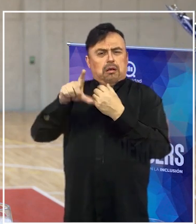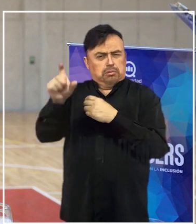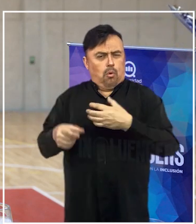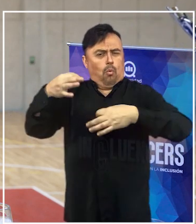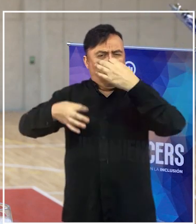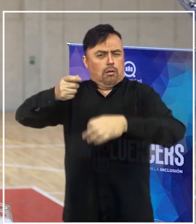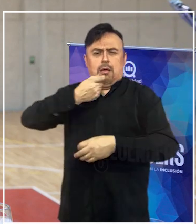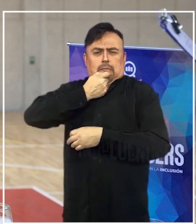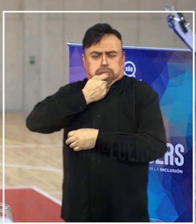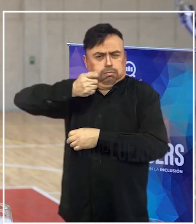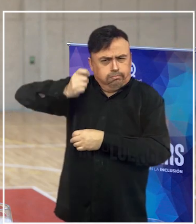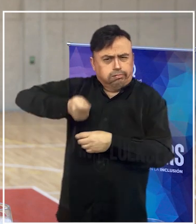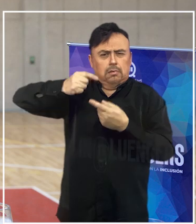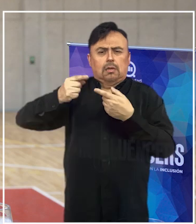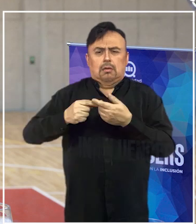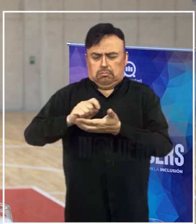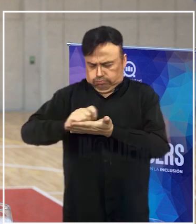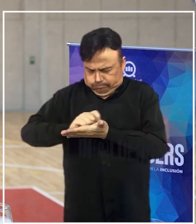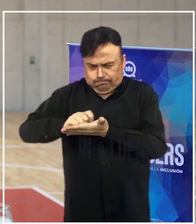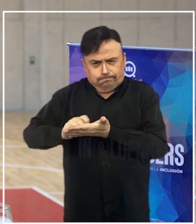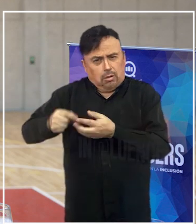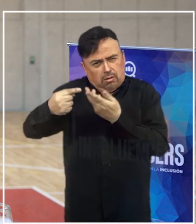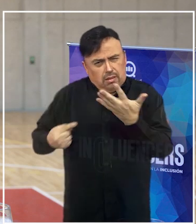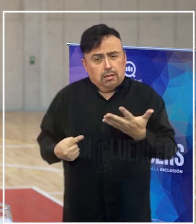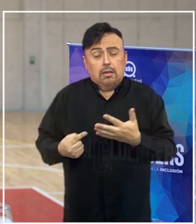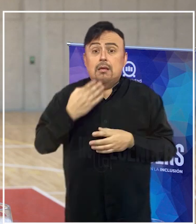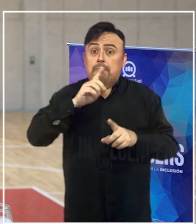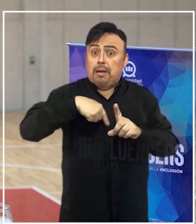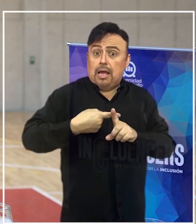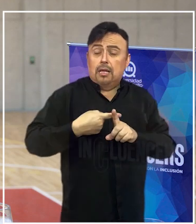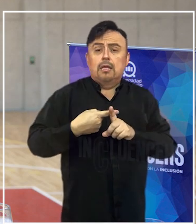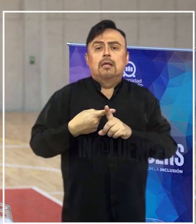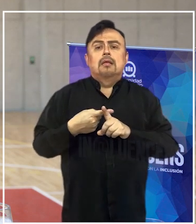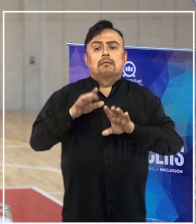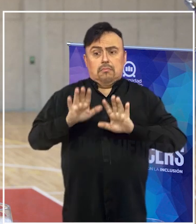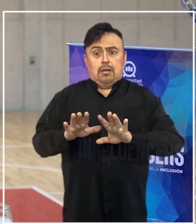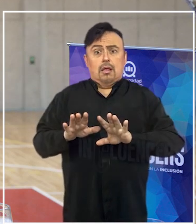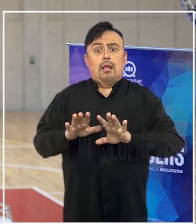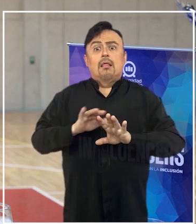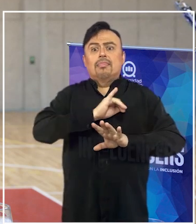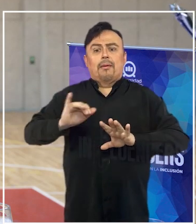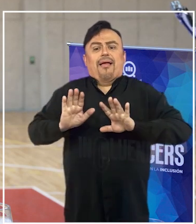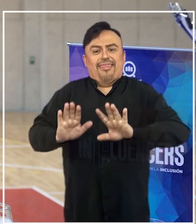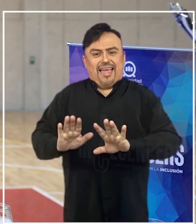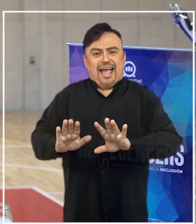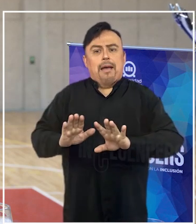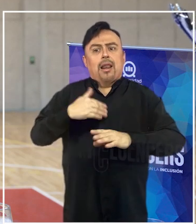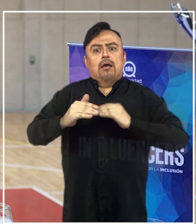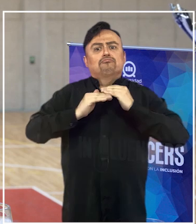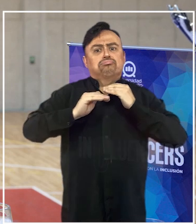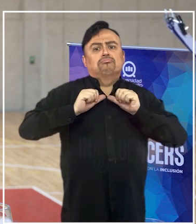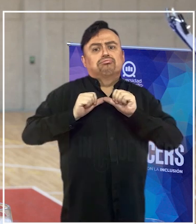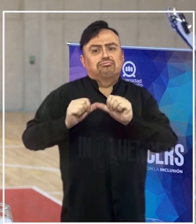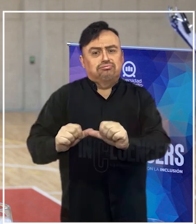jueces, con árbitros, con planillero, sino además dejar capacidad instalada. Uno de los aspectos importantes que